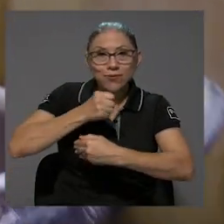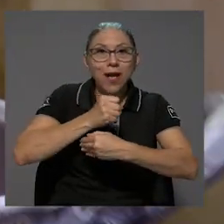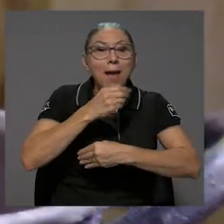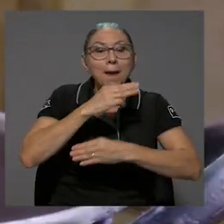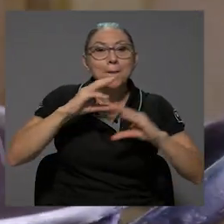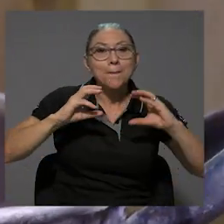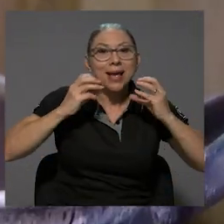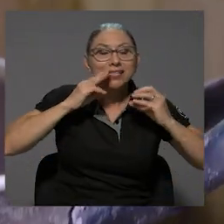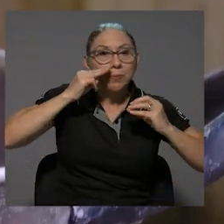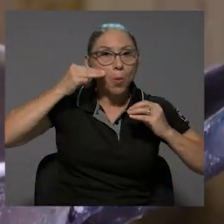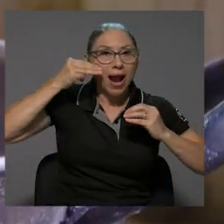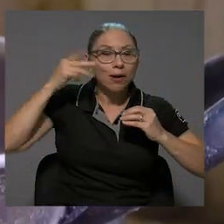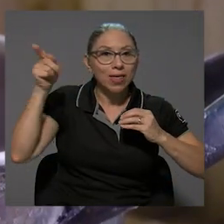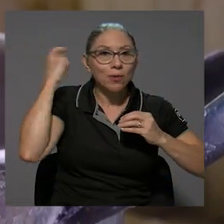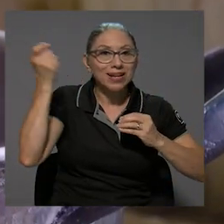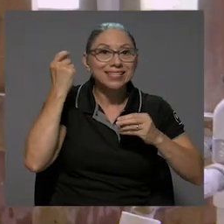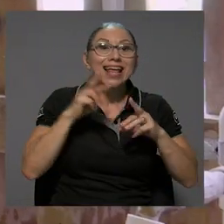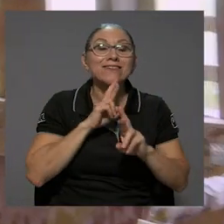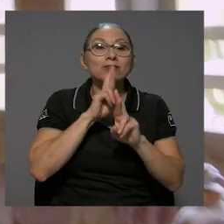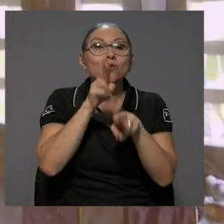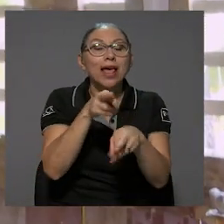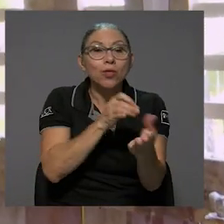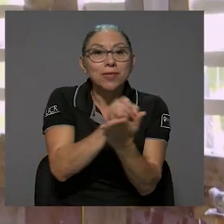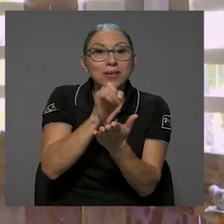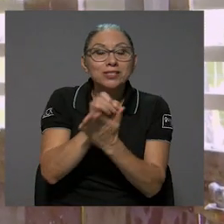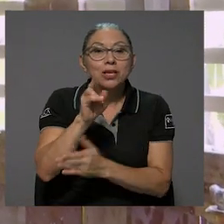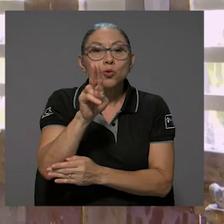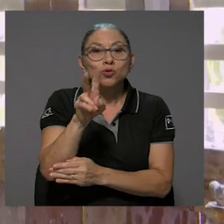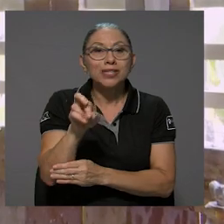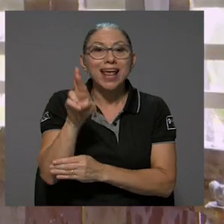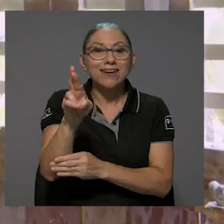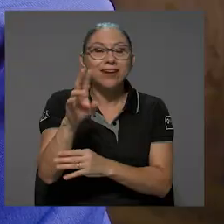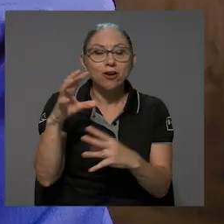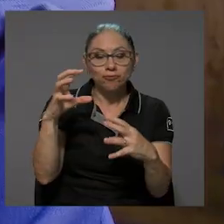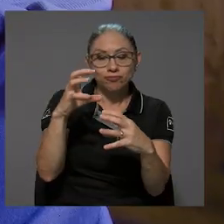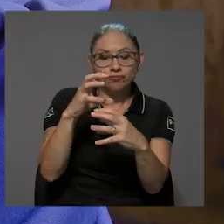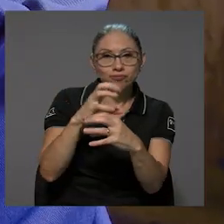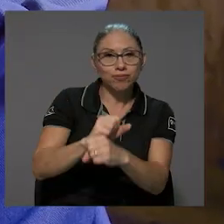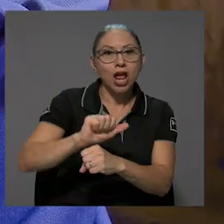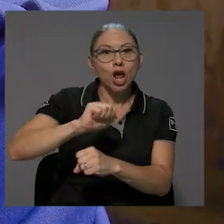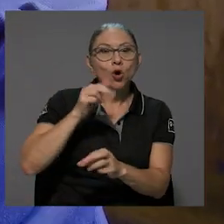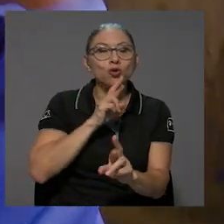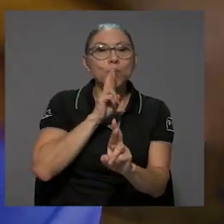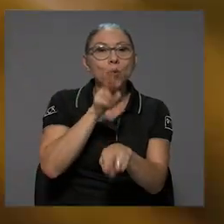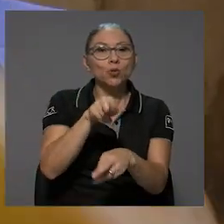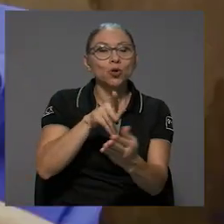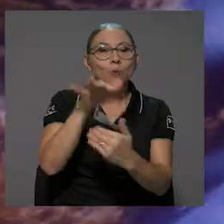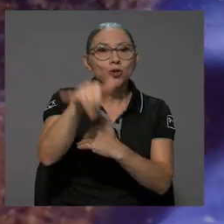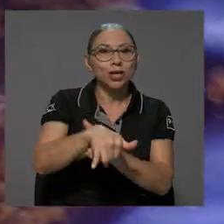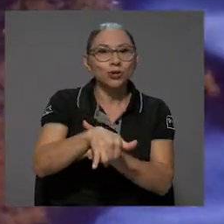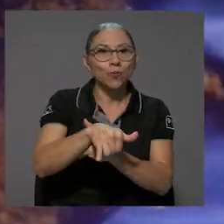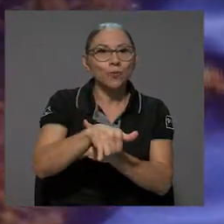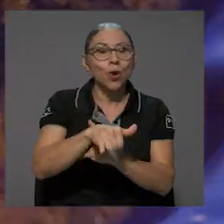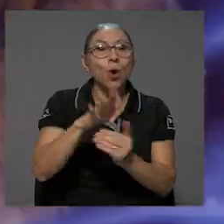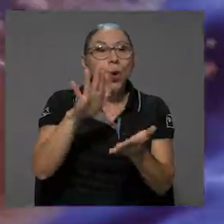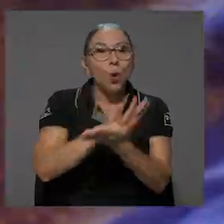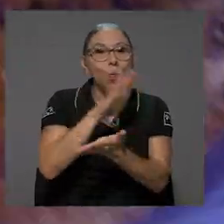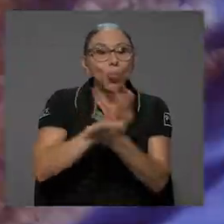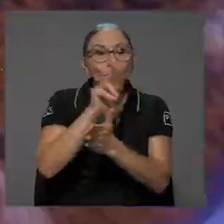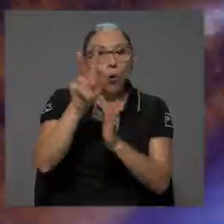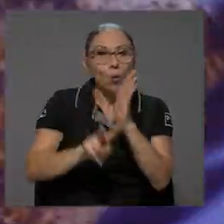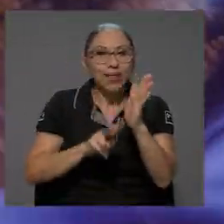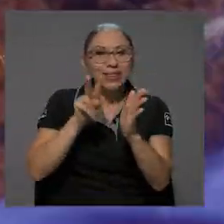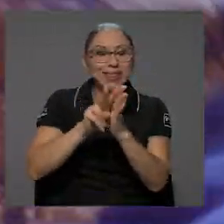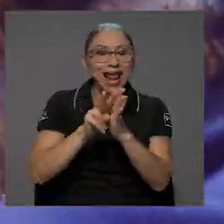Guanacaste y el resultado de investigaciones de la UCR quedaron recopilados en otro producto de este proyecto, un